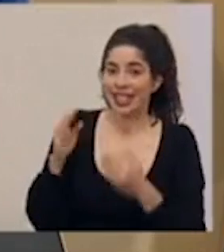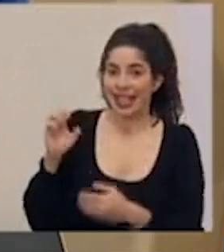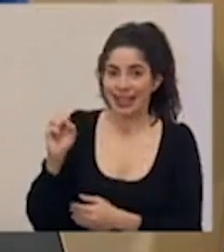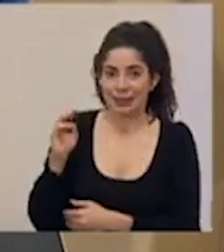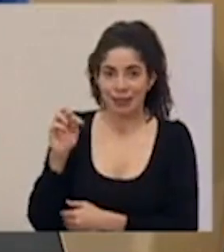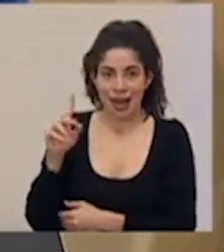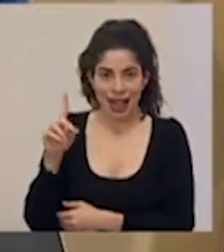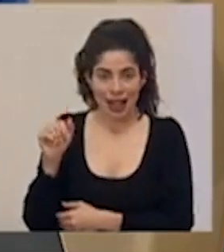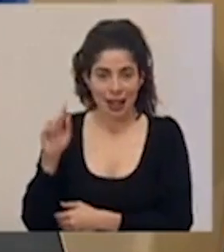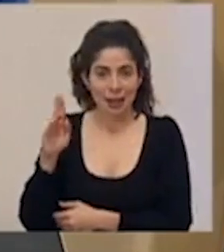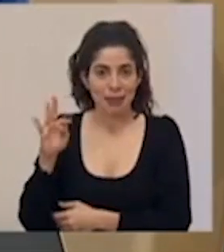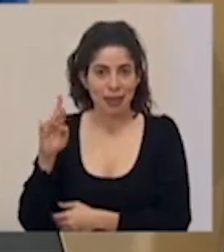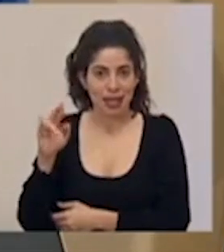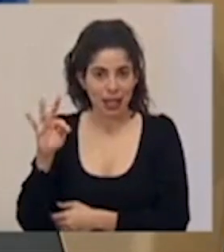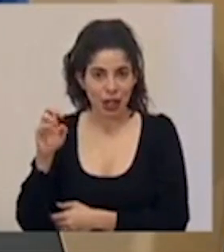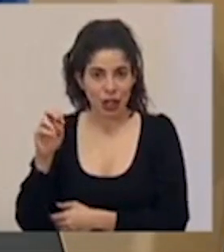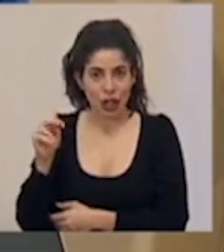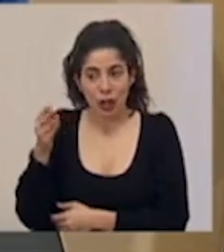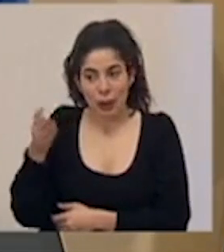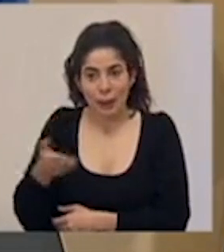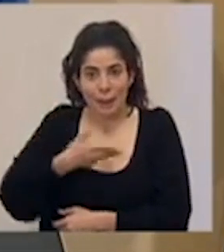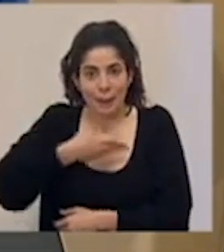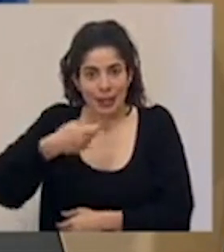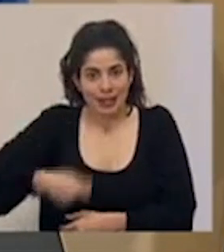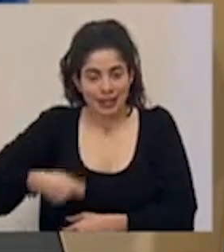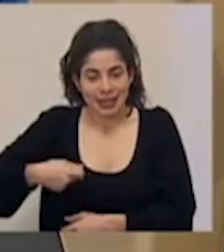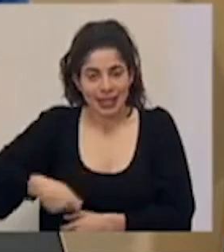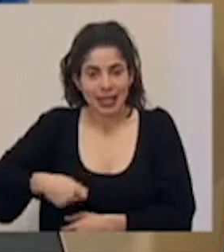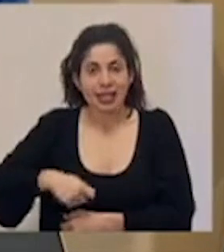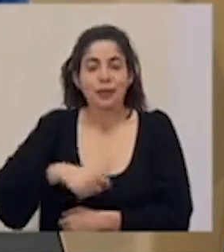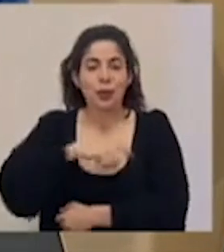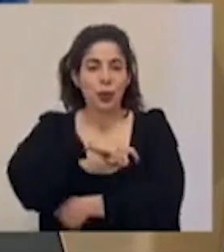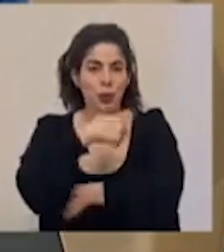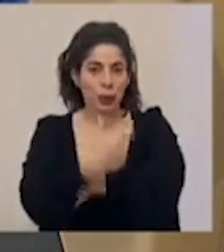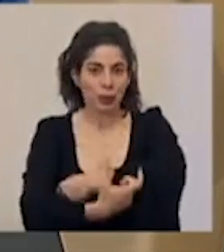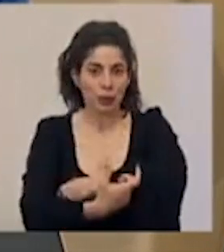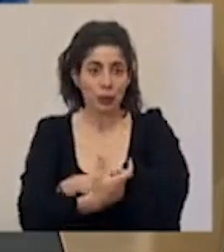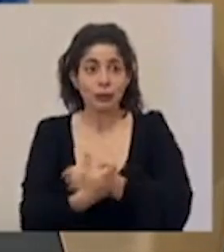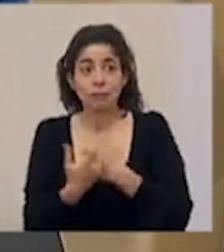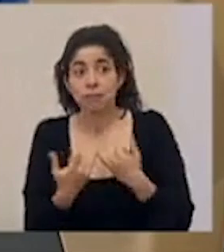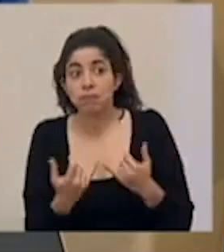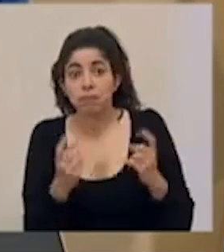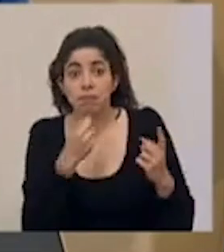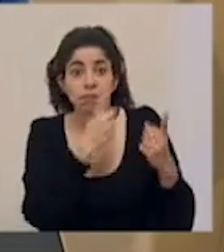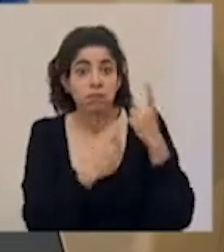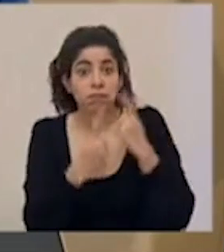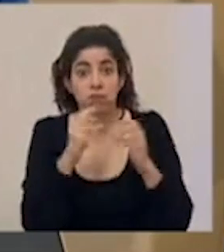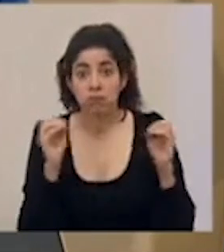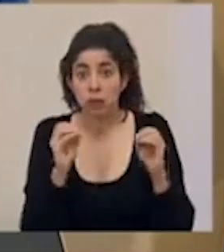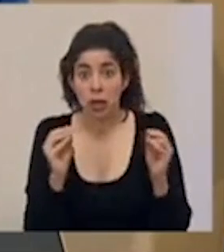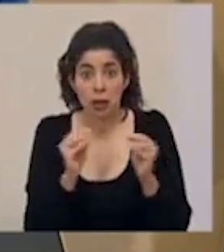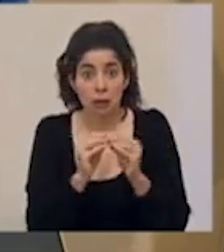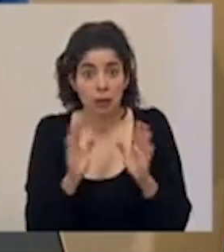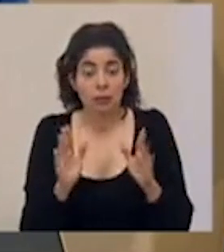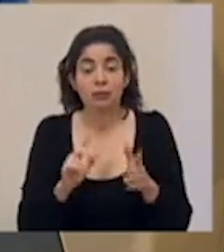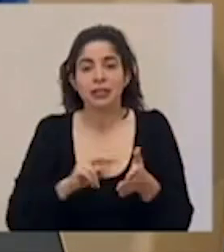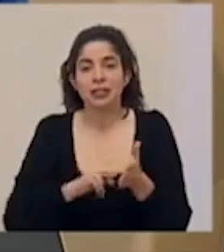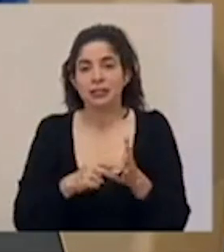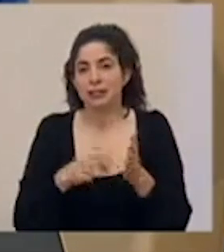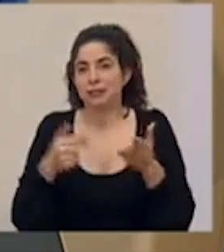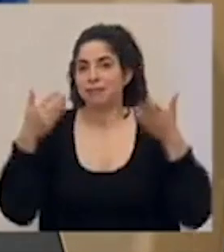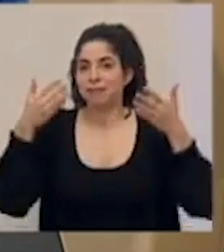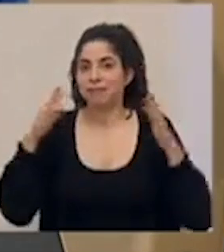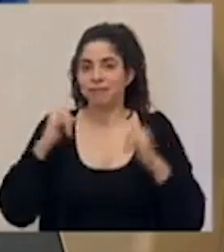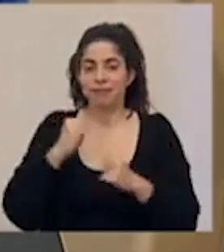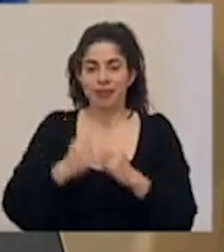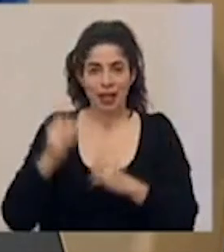señora Esmeralda Britton, Presidenta Ejecutiva de la Junta de Protección Social. No contamos con más consultas. De esta manera, damos